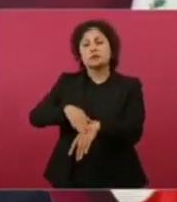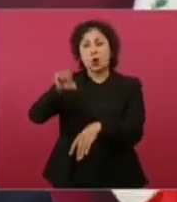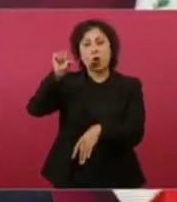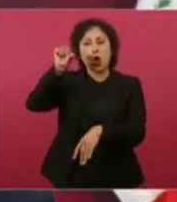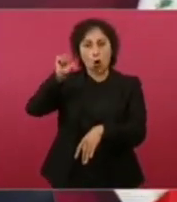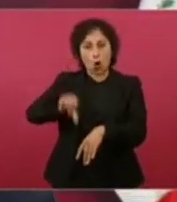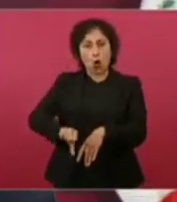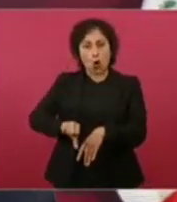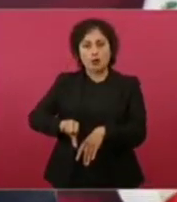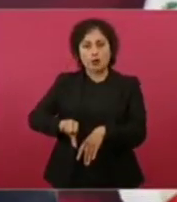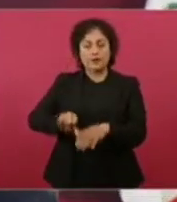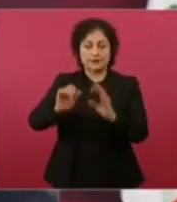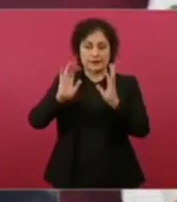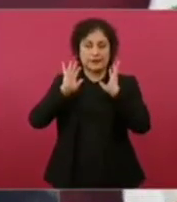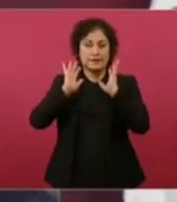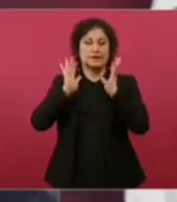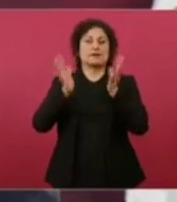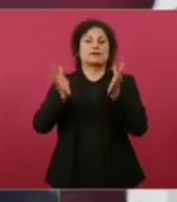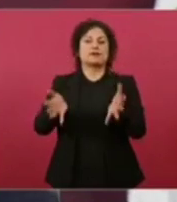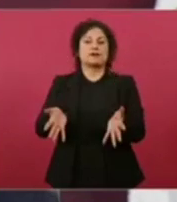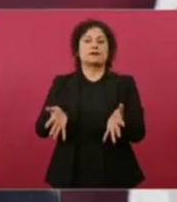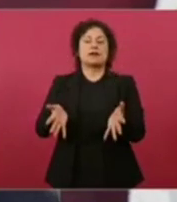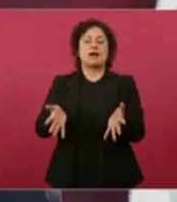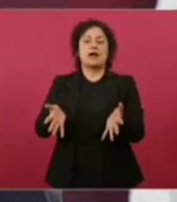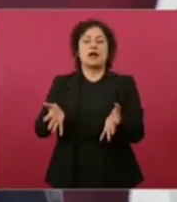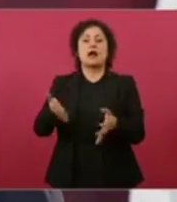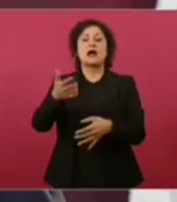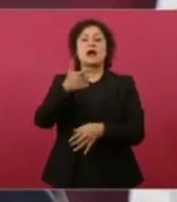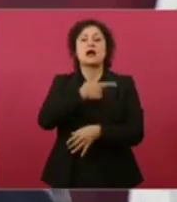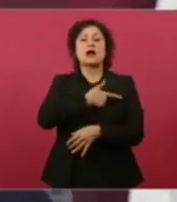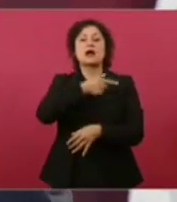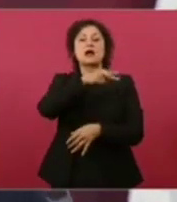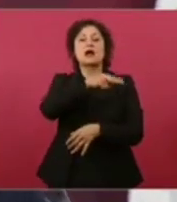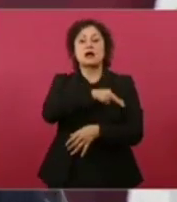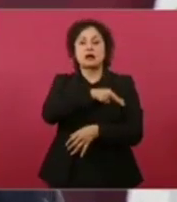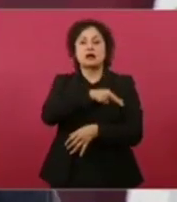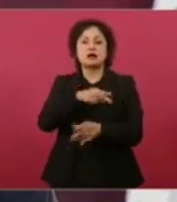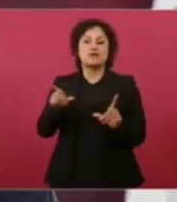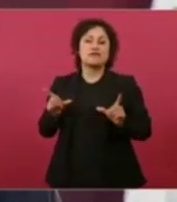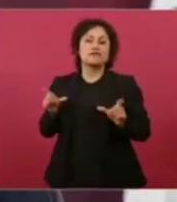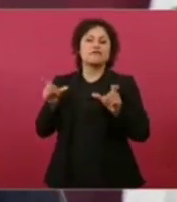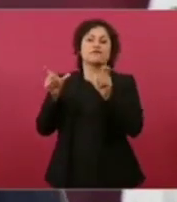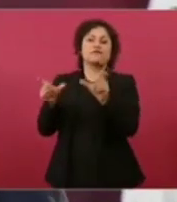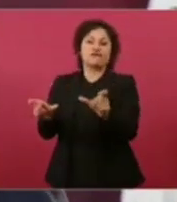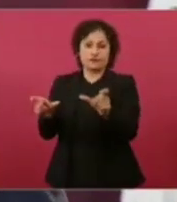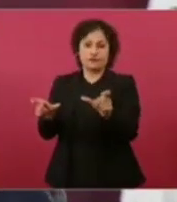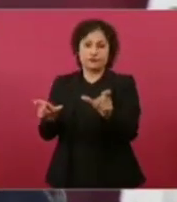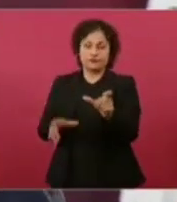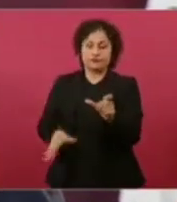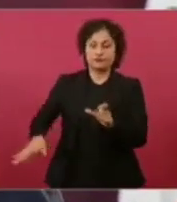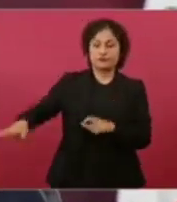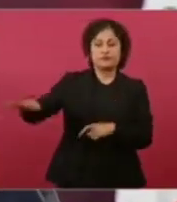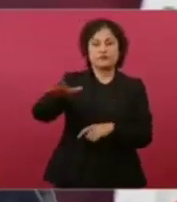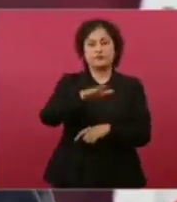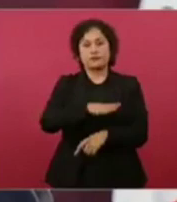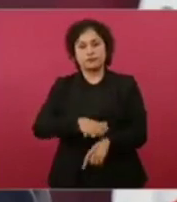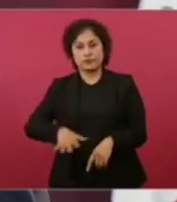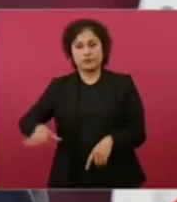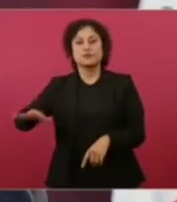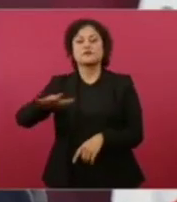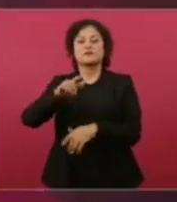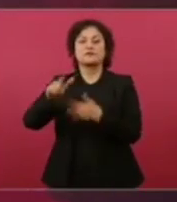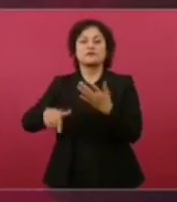la Guardia Nacional va a estar trabajando en toda esa